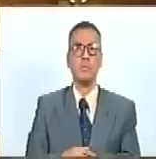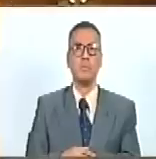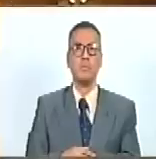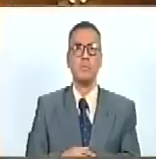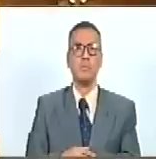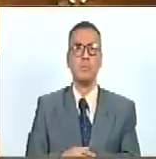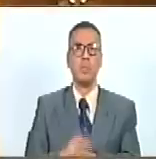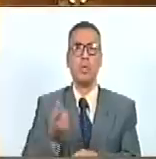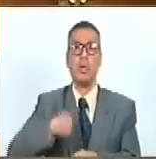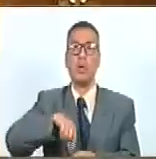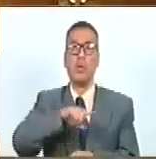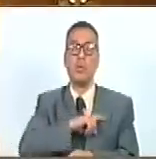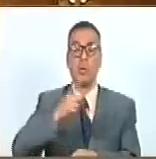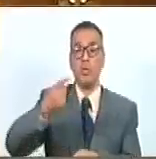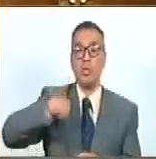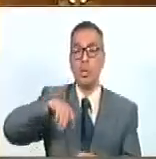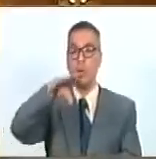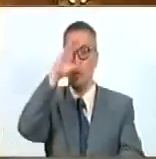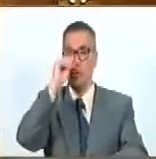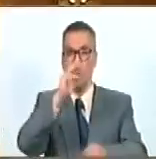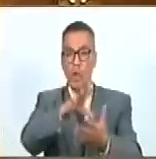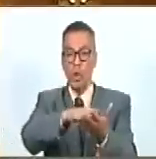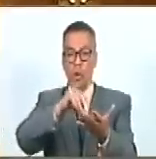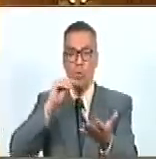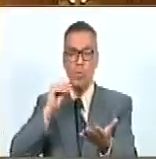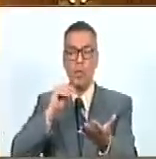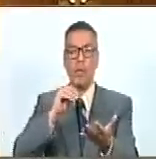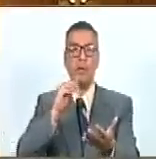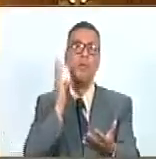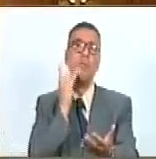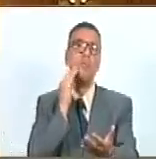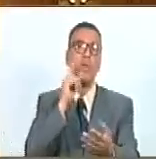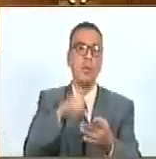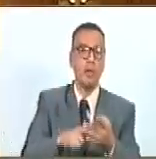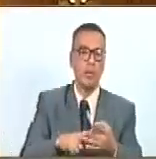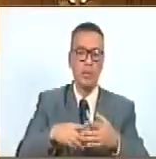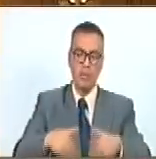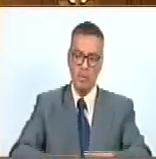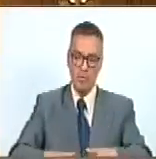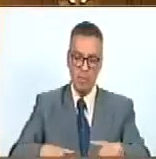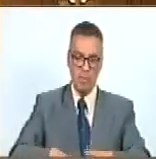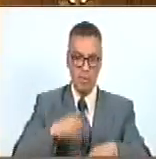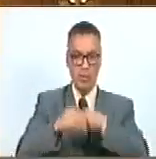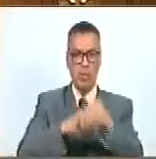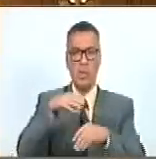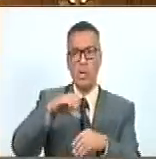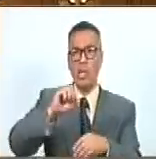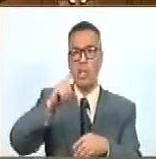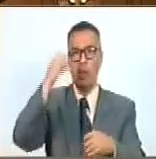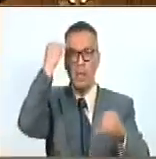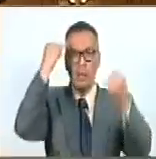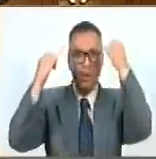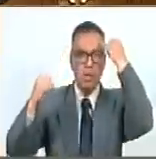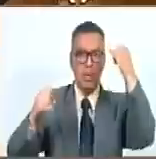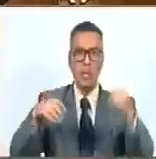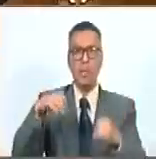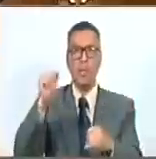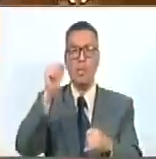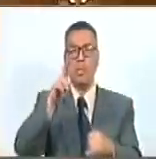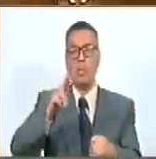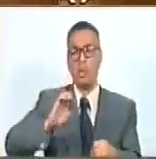que nosotros tenemos que copiar ese ejemplo de sacrificio de Don Calderón? La inteligencia de Sucre